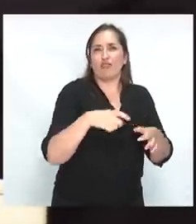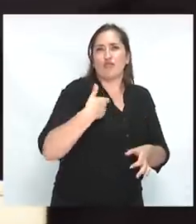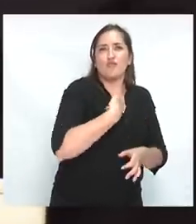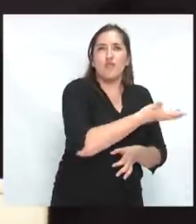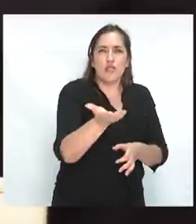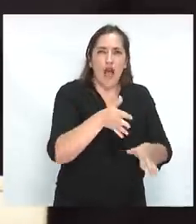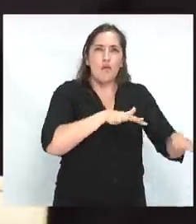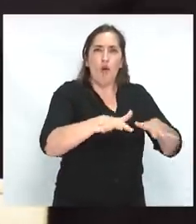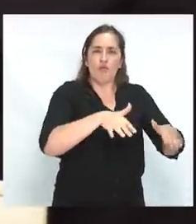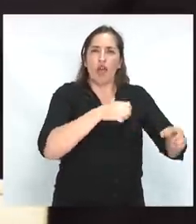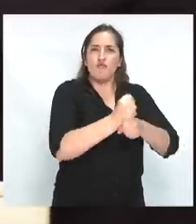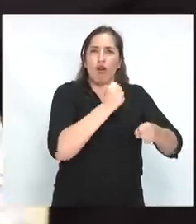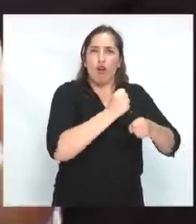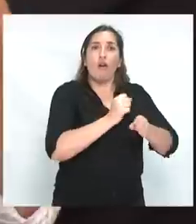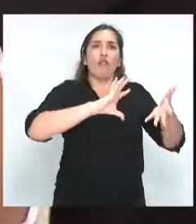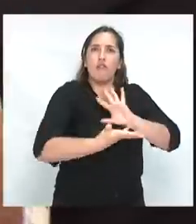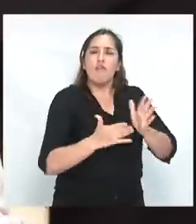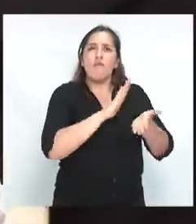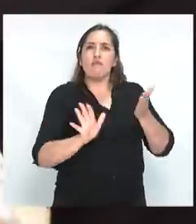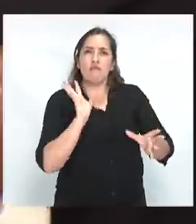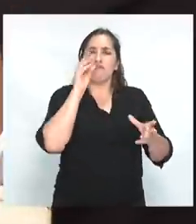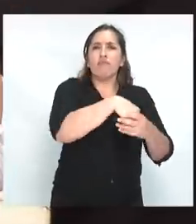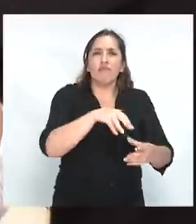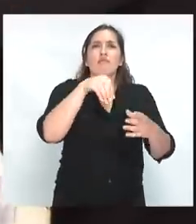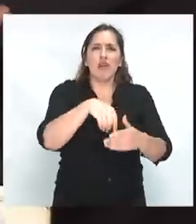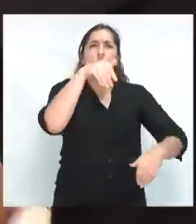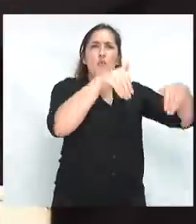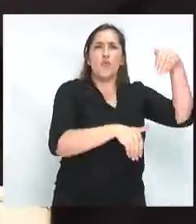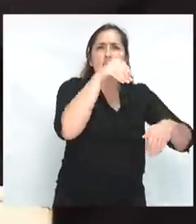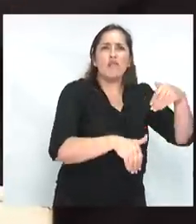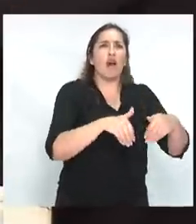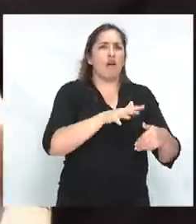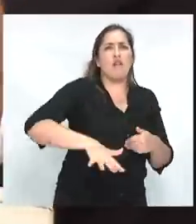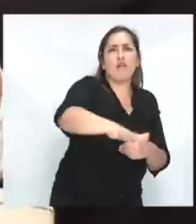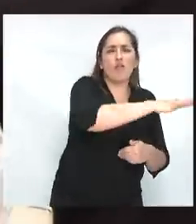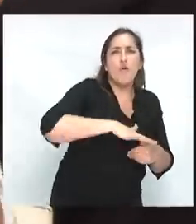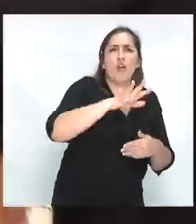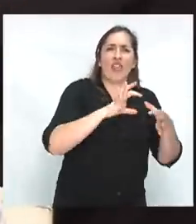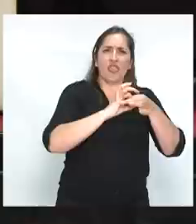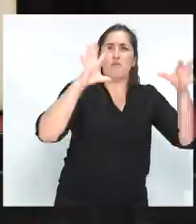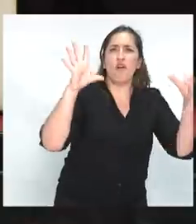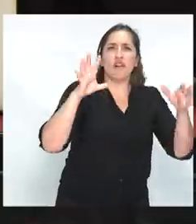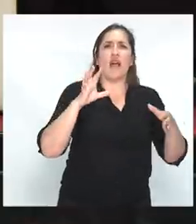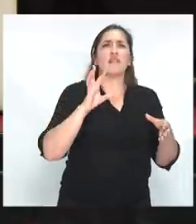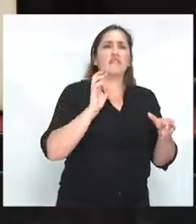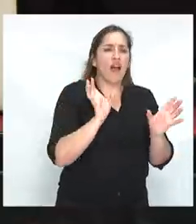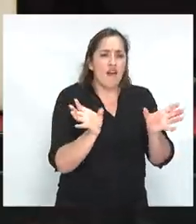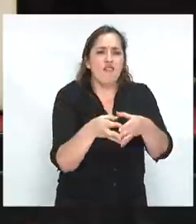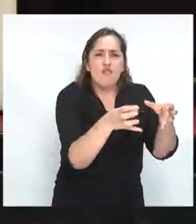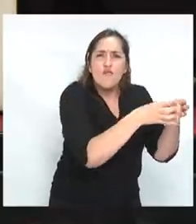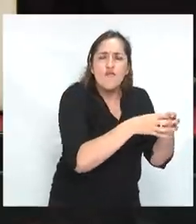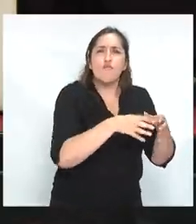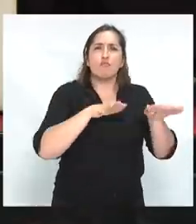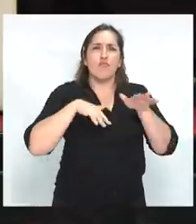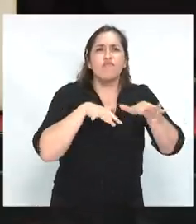Nuevas formas de participación como el referéndum, como la democracia comunitaria, como las intersectoriales, como